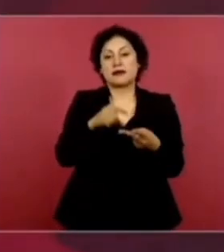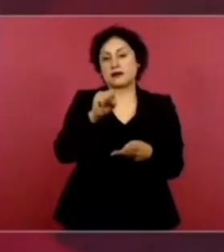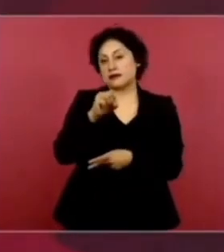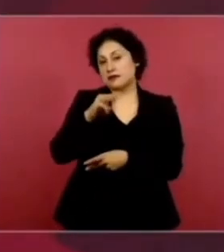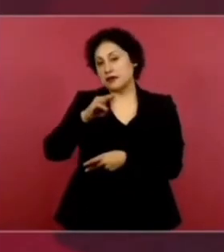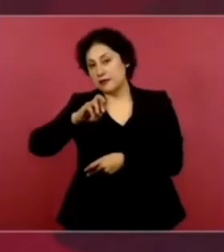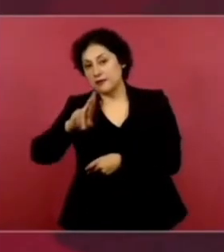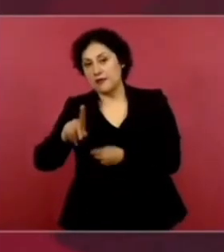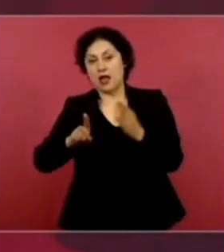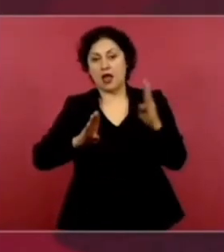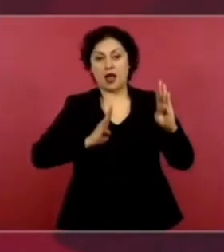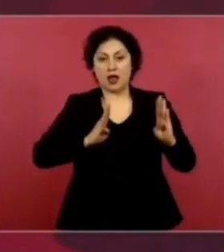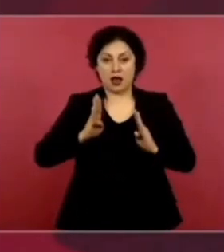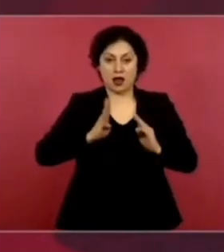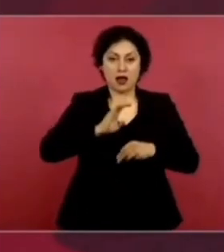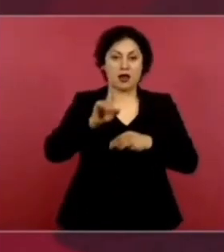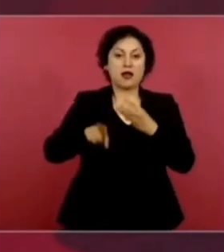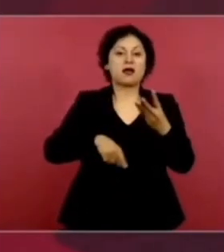Hay.